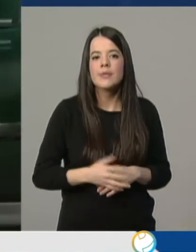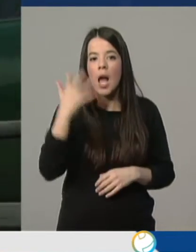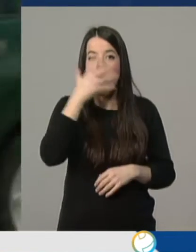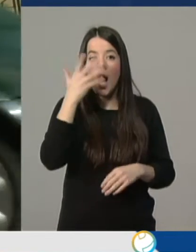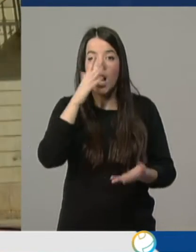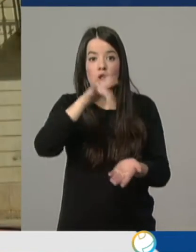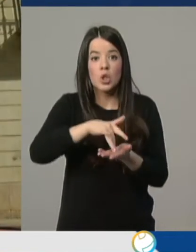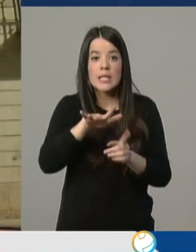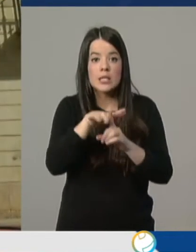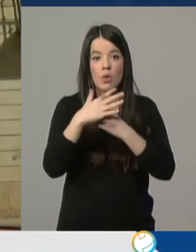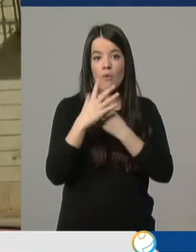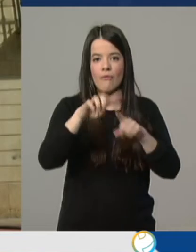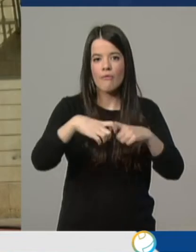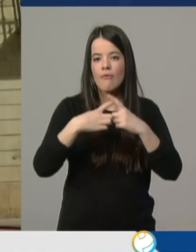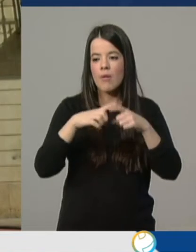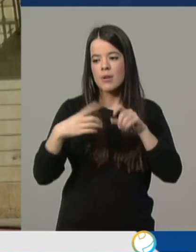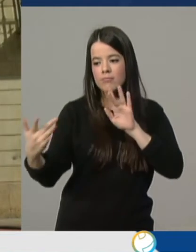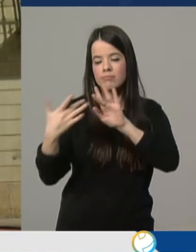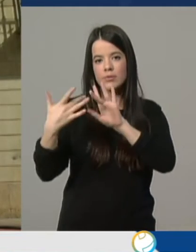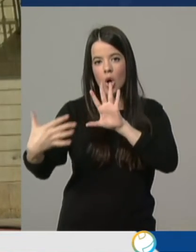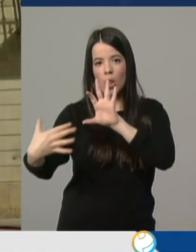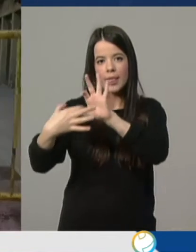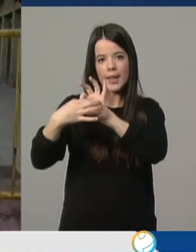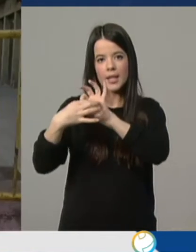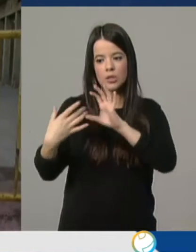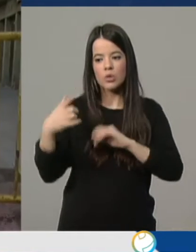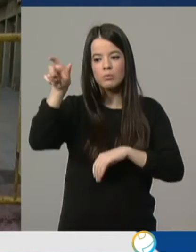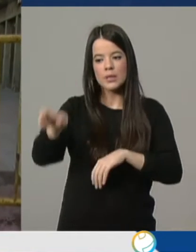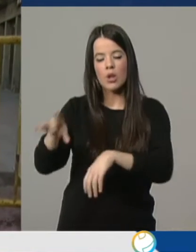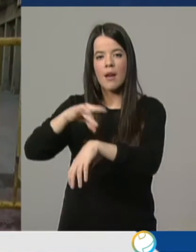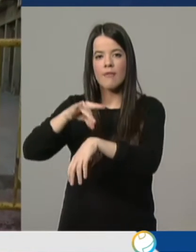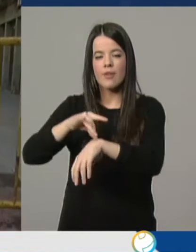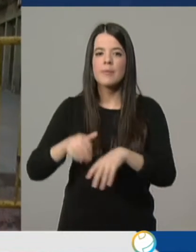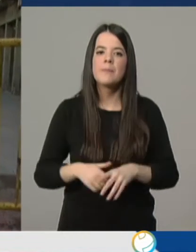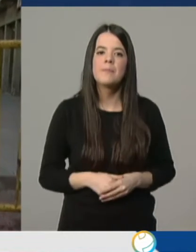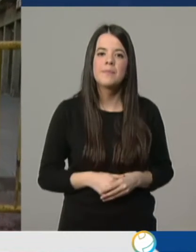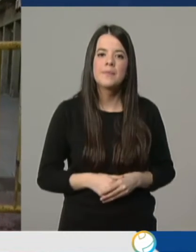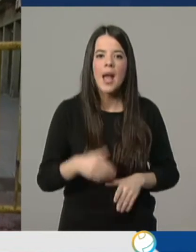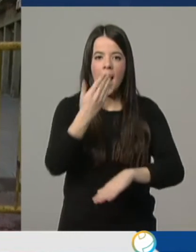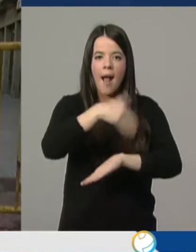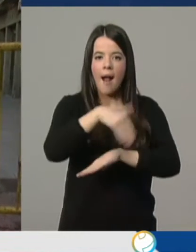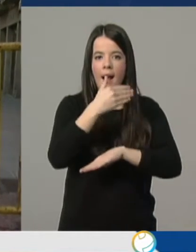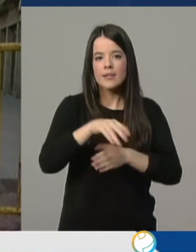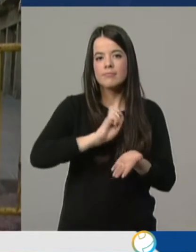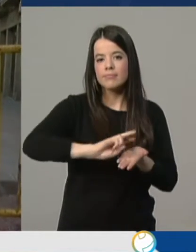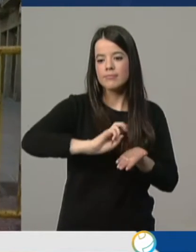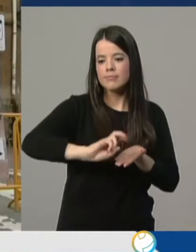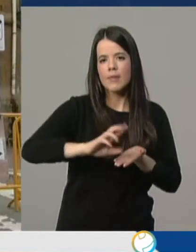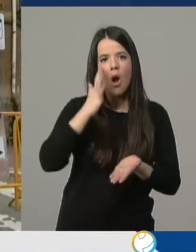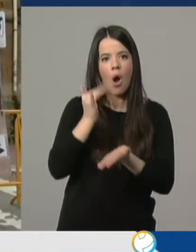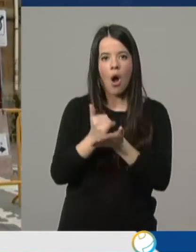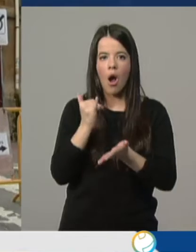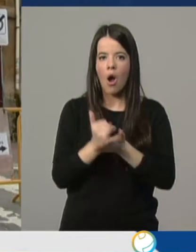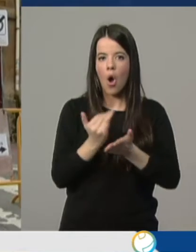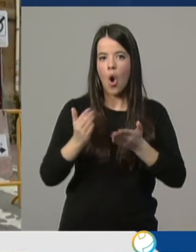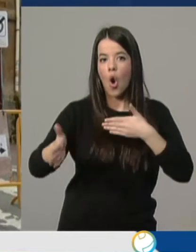Aro, una familiar directa... ...de una de las personas que está padeciendo el virus. Caminamos por las calles y comprobamos que las que se encuentran